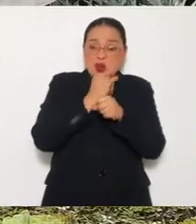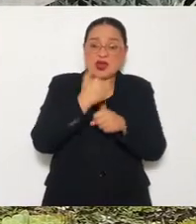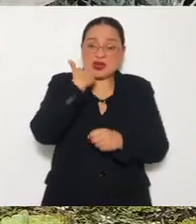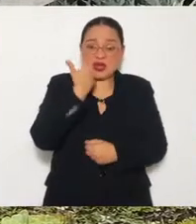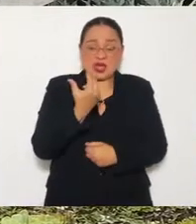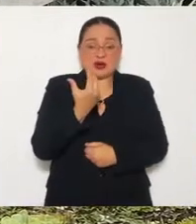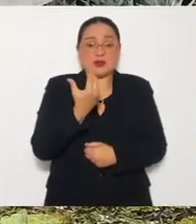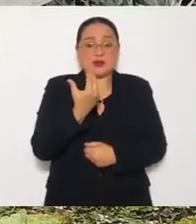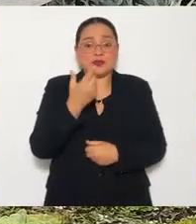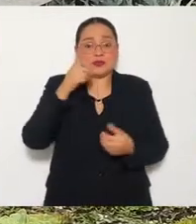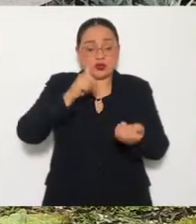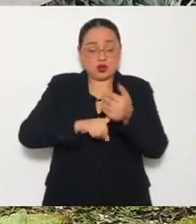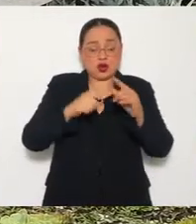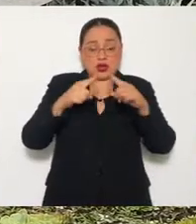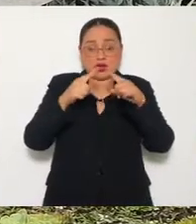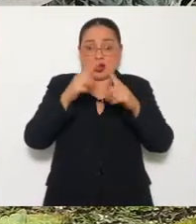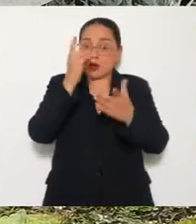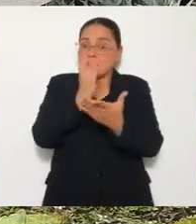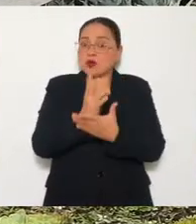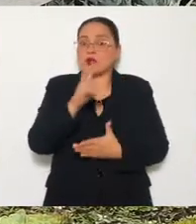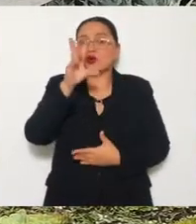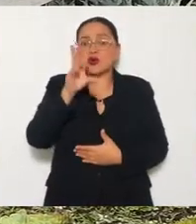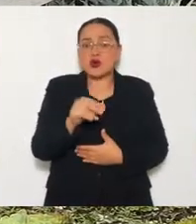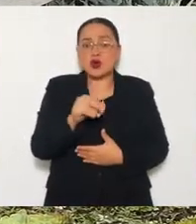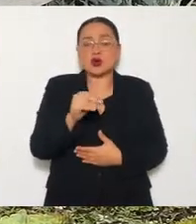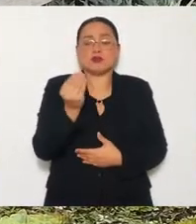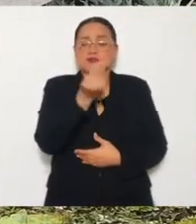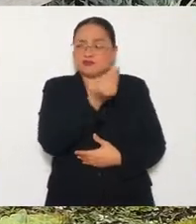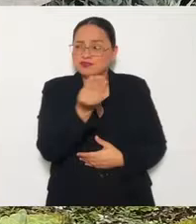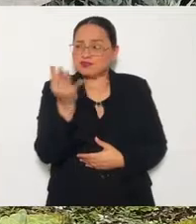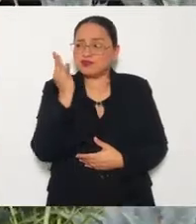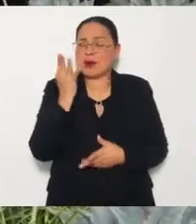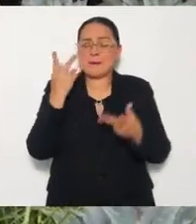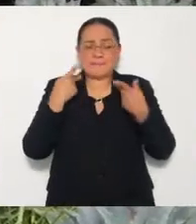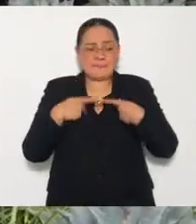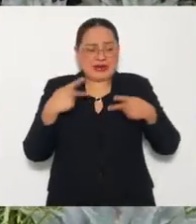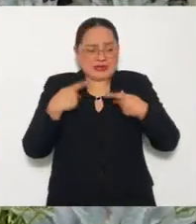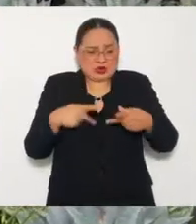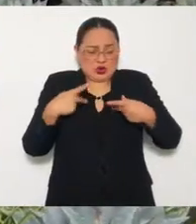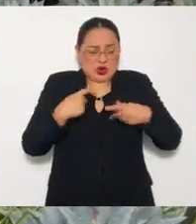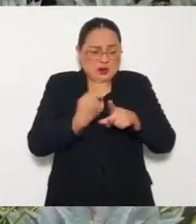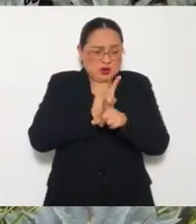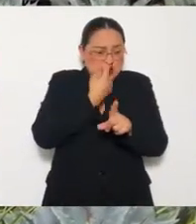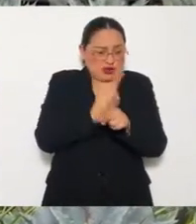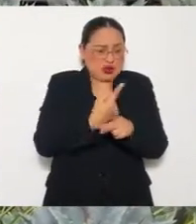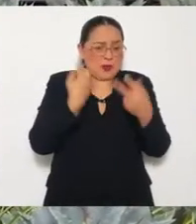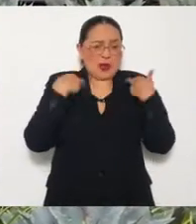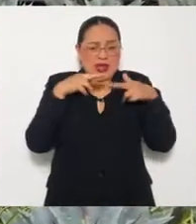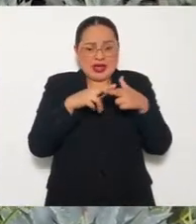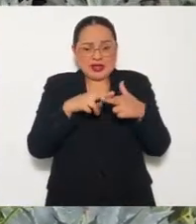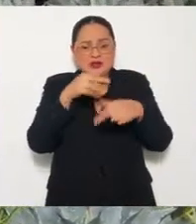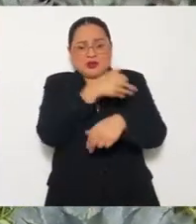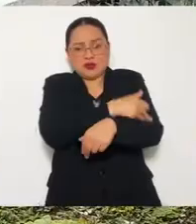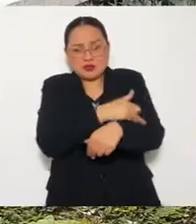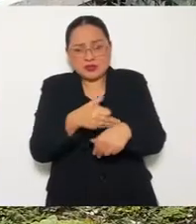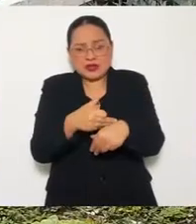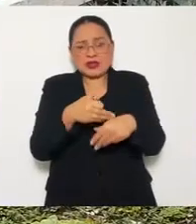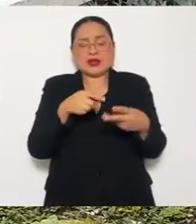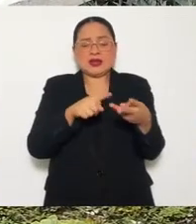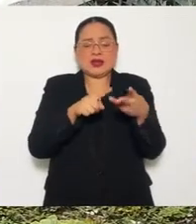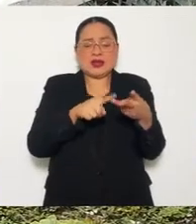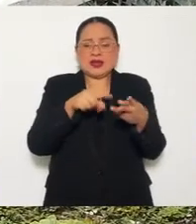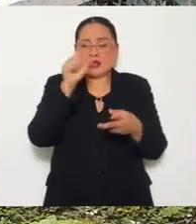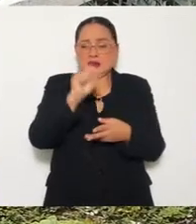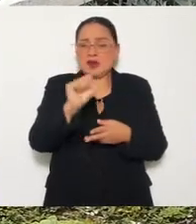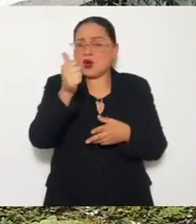en la iglesia o en las iglesias, sino a la pederastía de los maestros, a la pederastía en las familias, a la